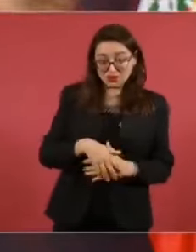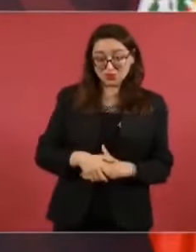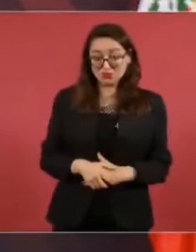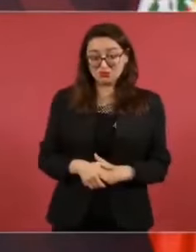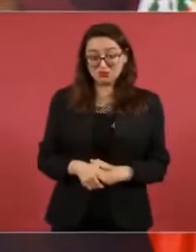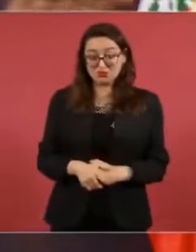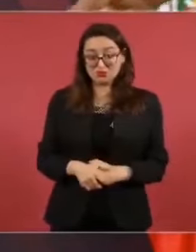hagan lo que quieran.